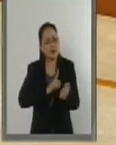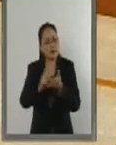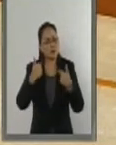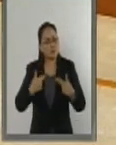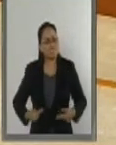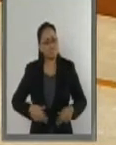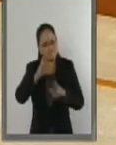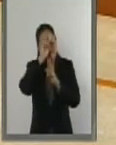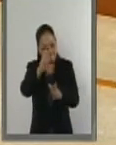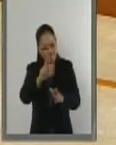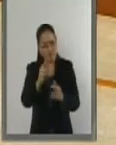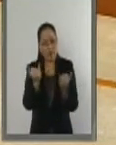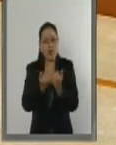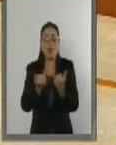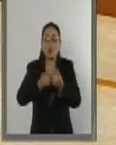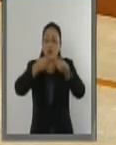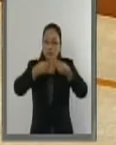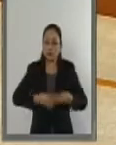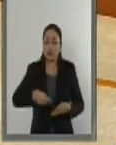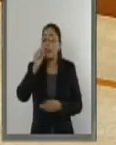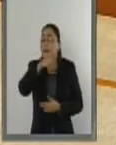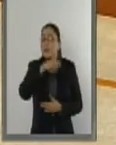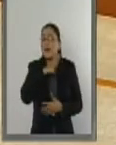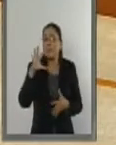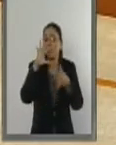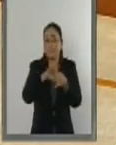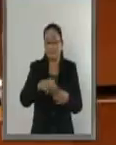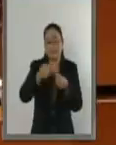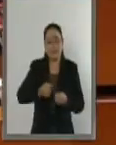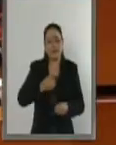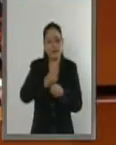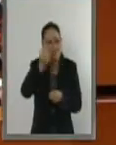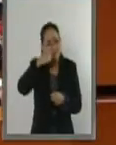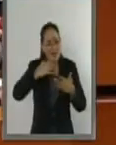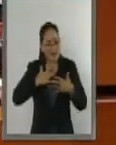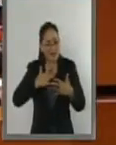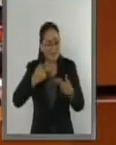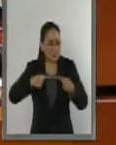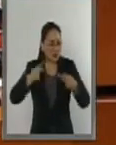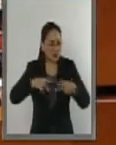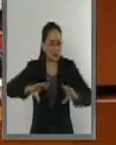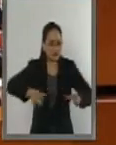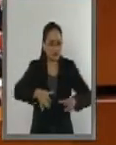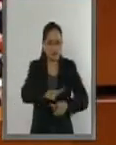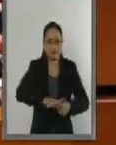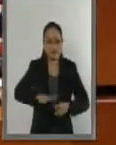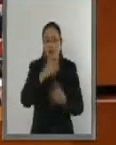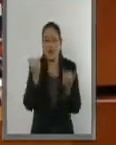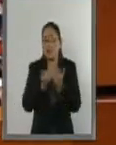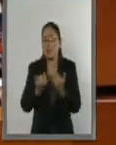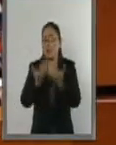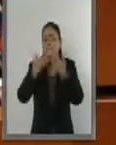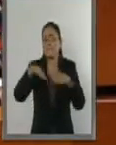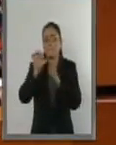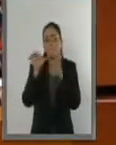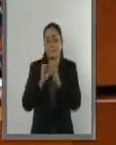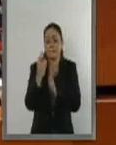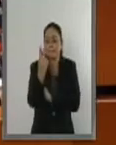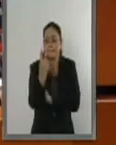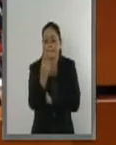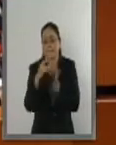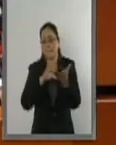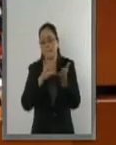humanos y subrayo seguridad humana. El artículo 25 habla de garantizar